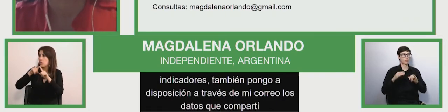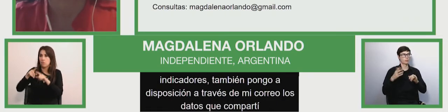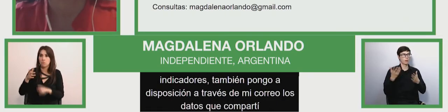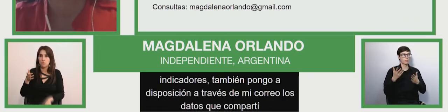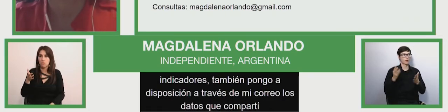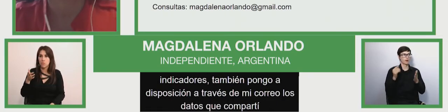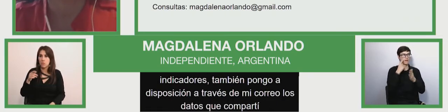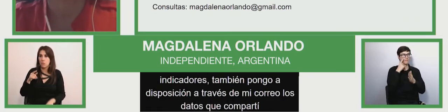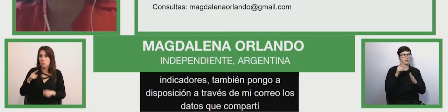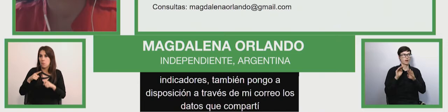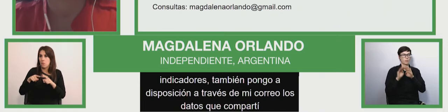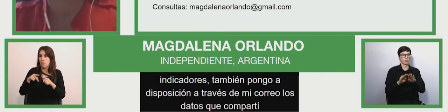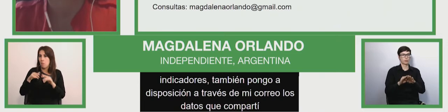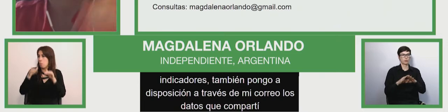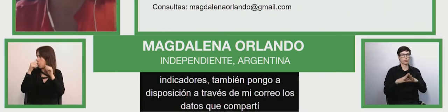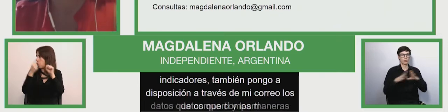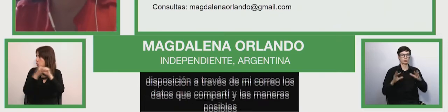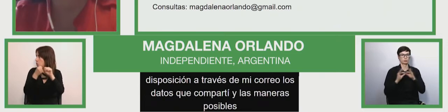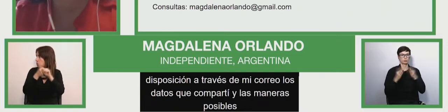apoyos. Muchísimas gracias.